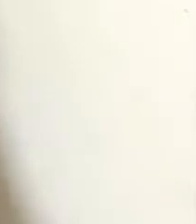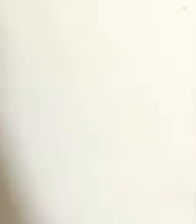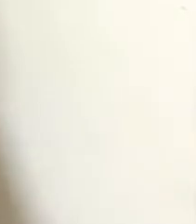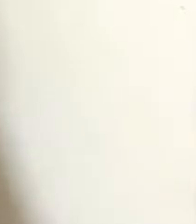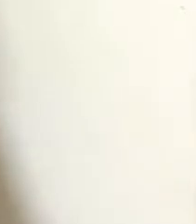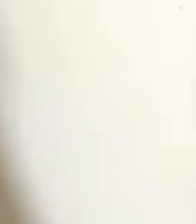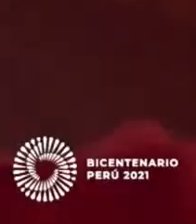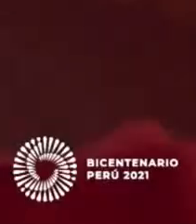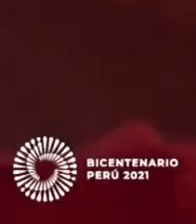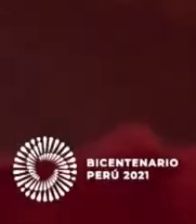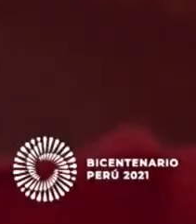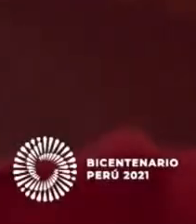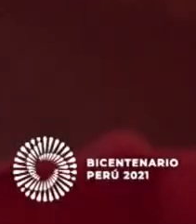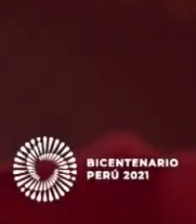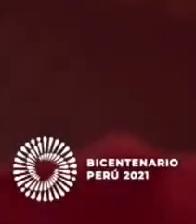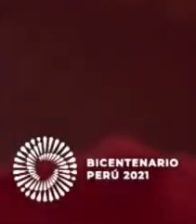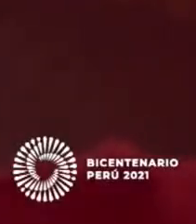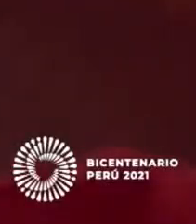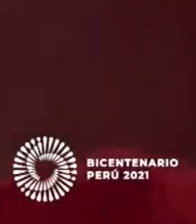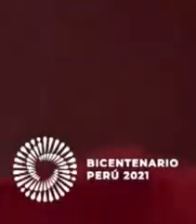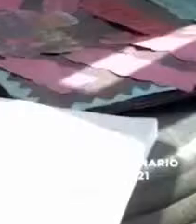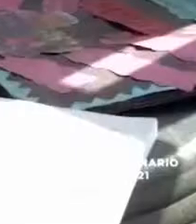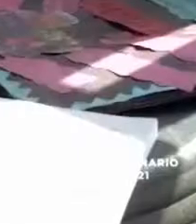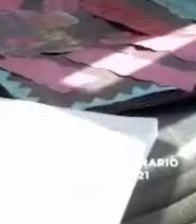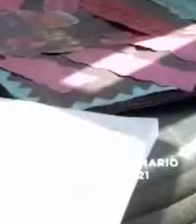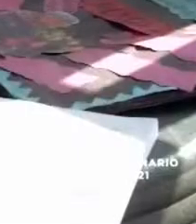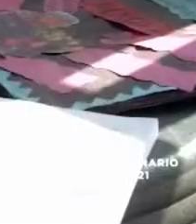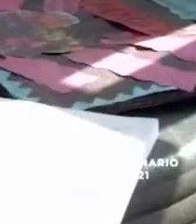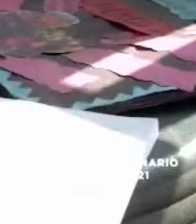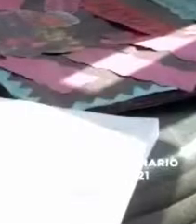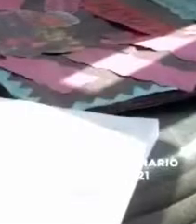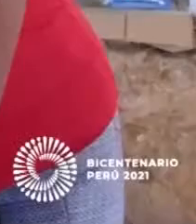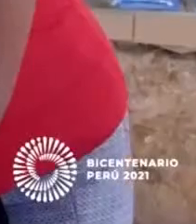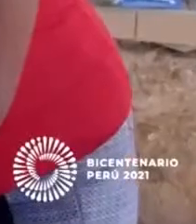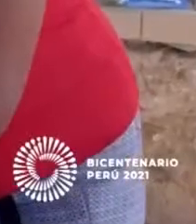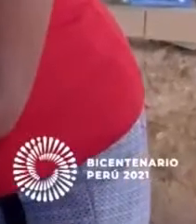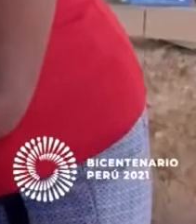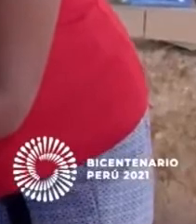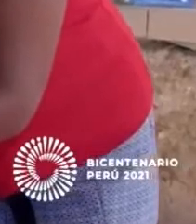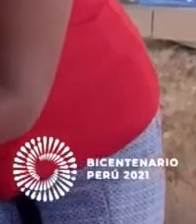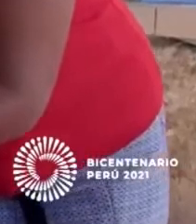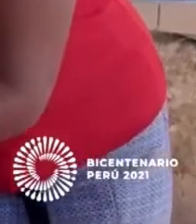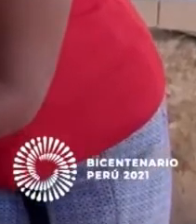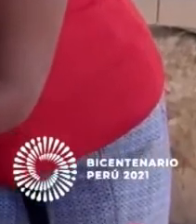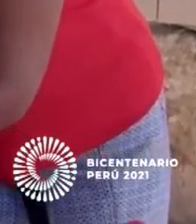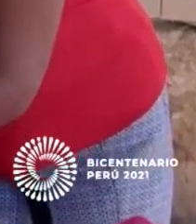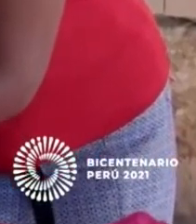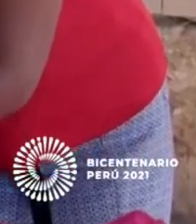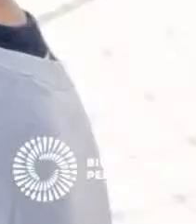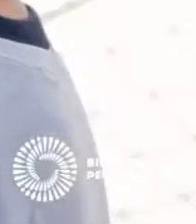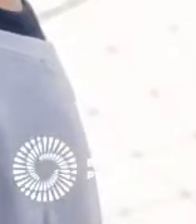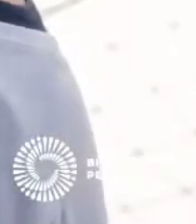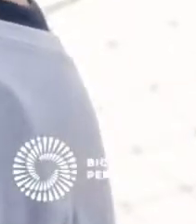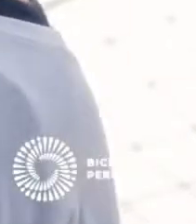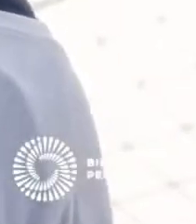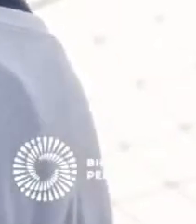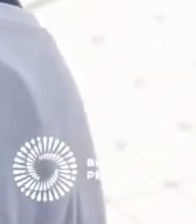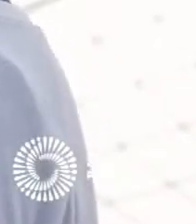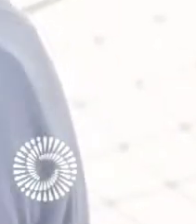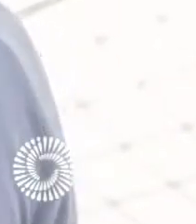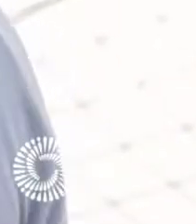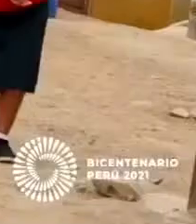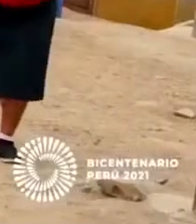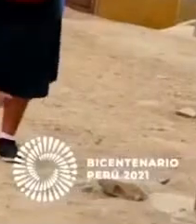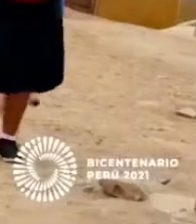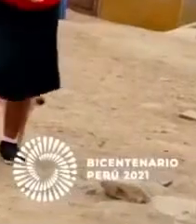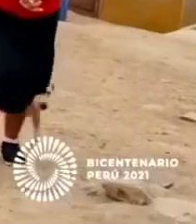a estas mujeres Nunca buscan algo Para sí mismas Nada más Sino también Para sus familias Y su